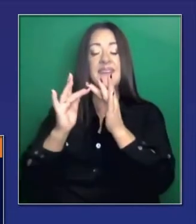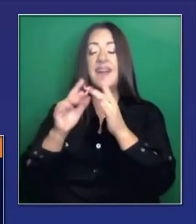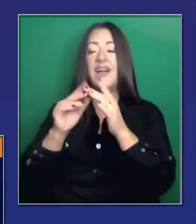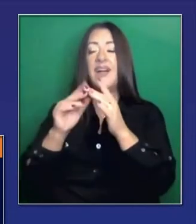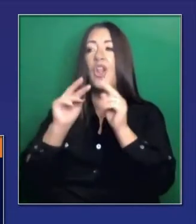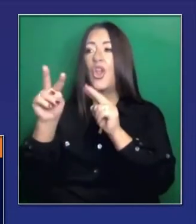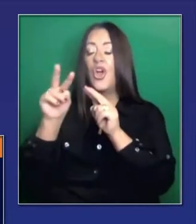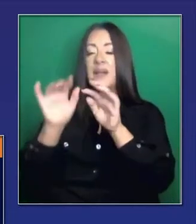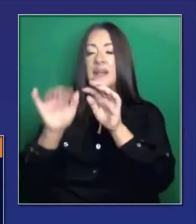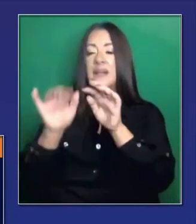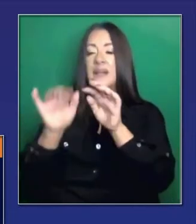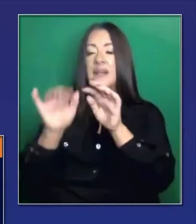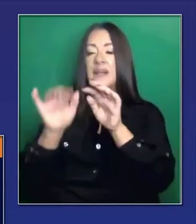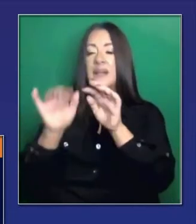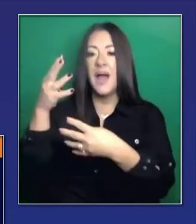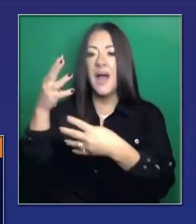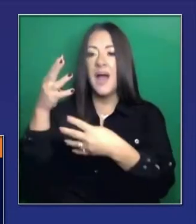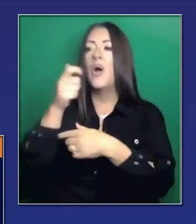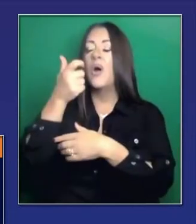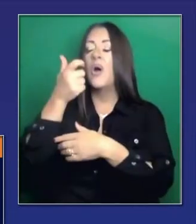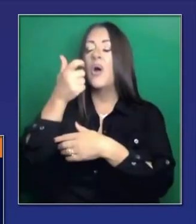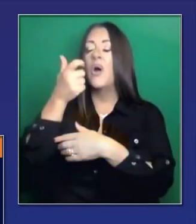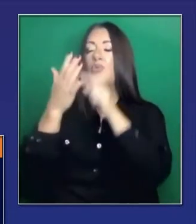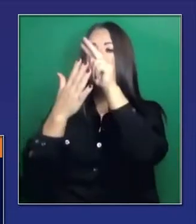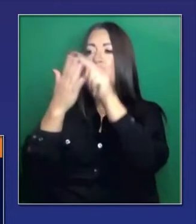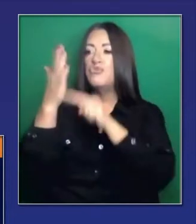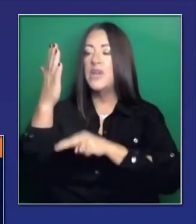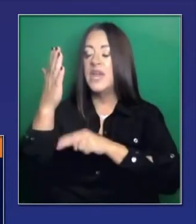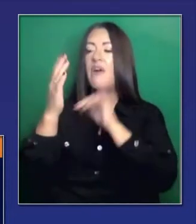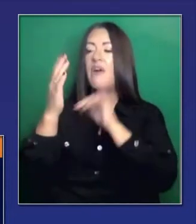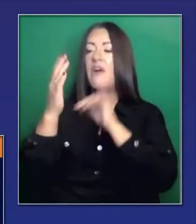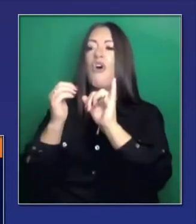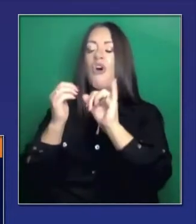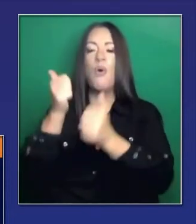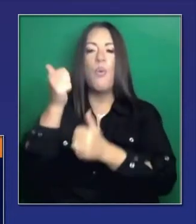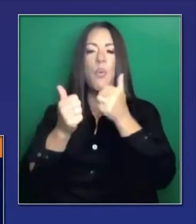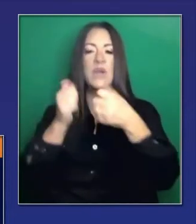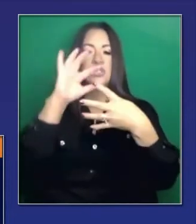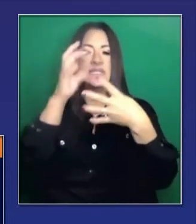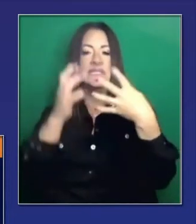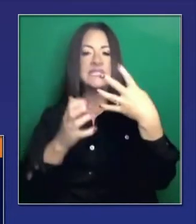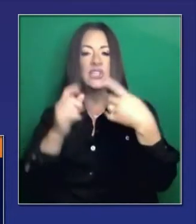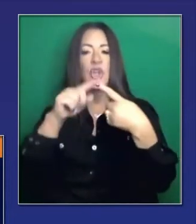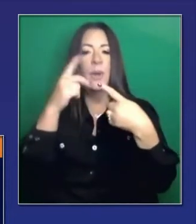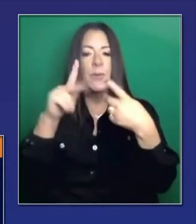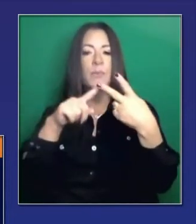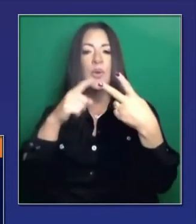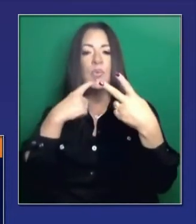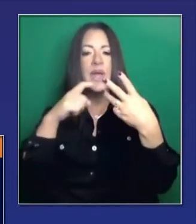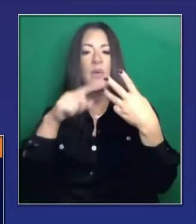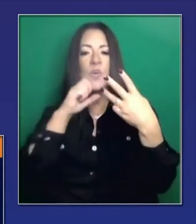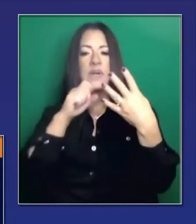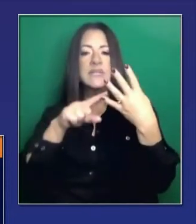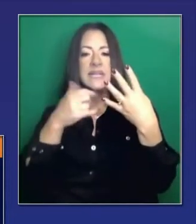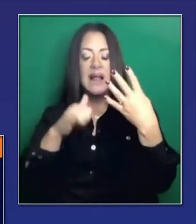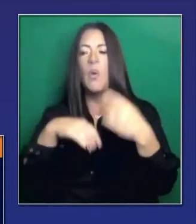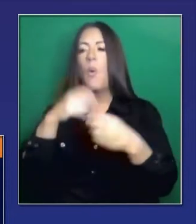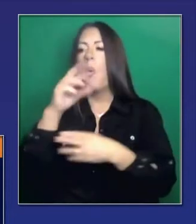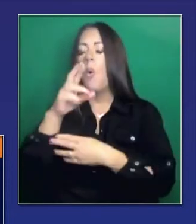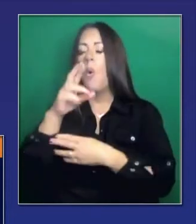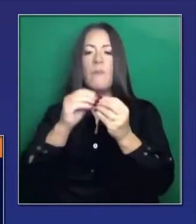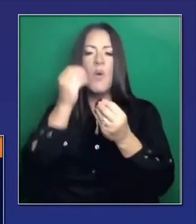en nuestro plan de estrategias en fases. En un momento hablaremos de esto. Pero les